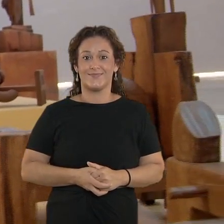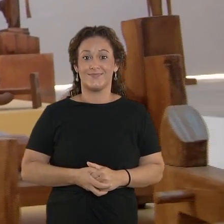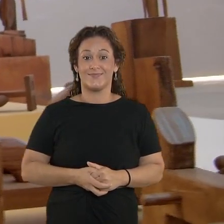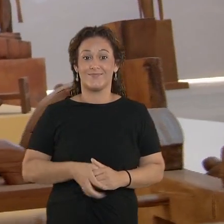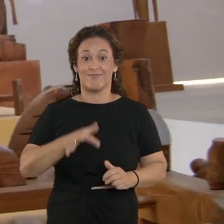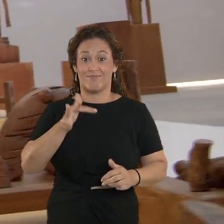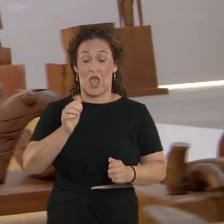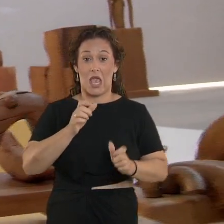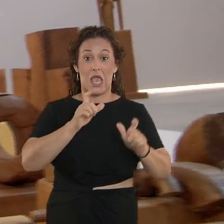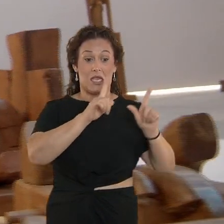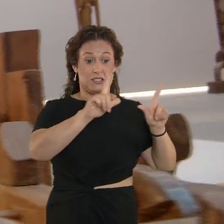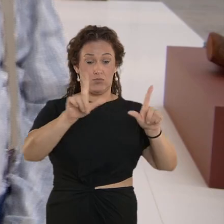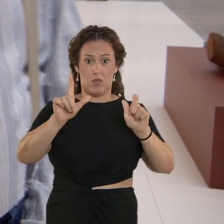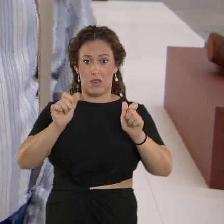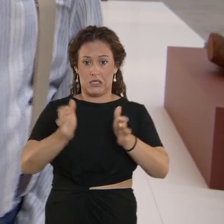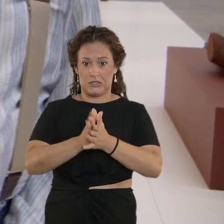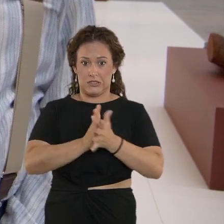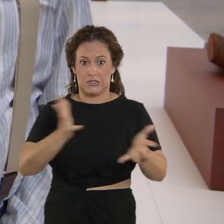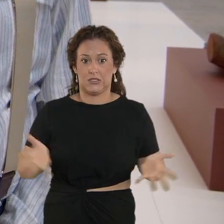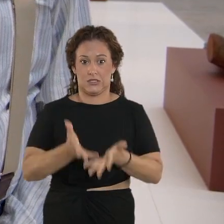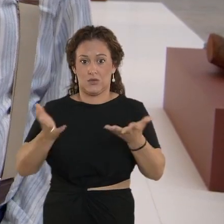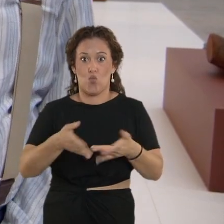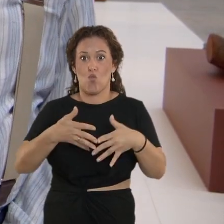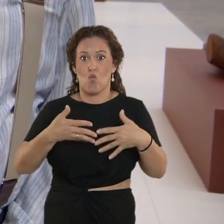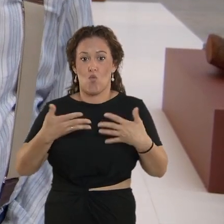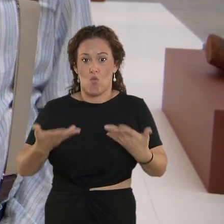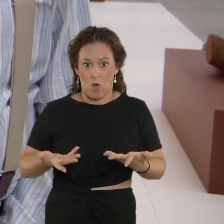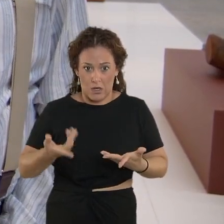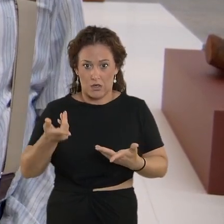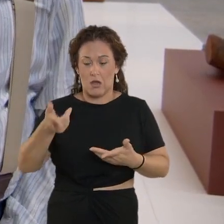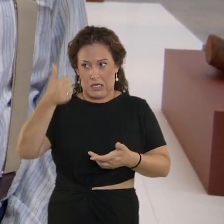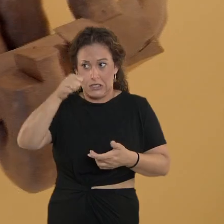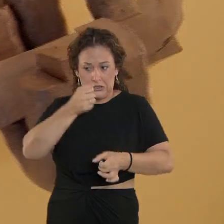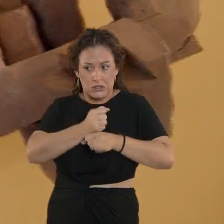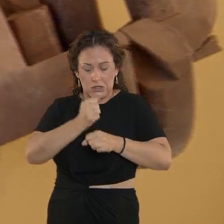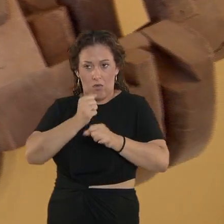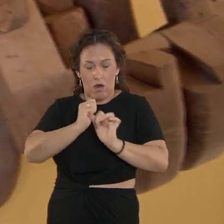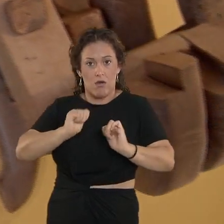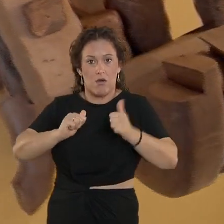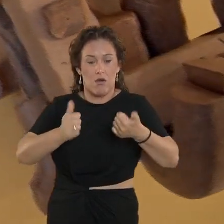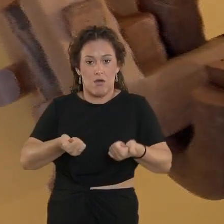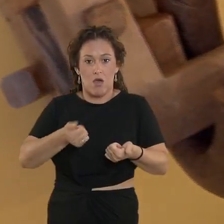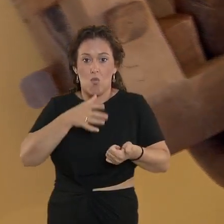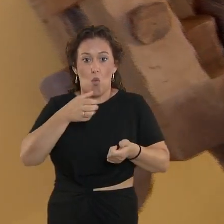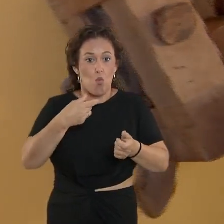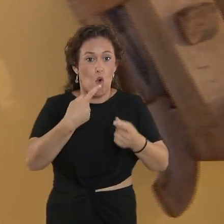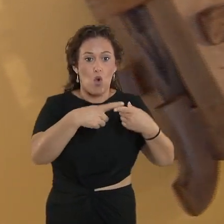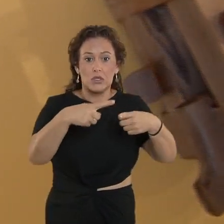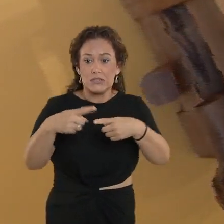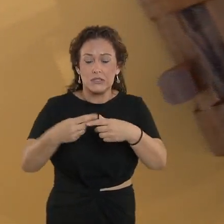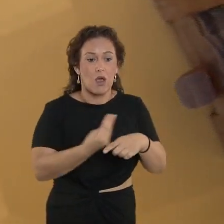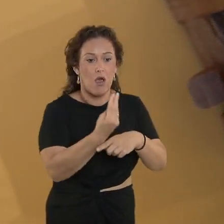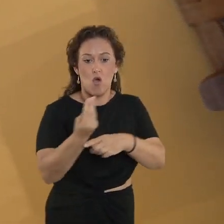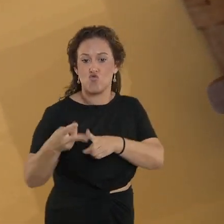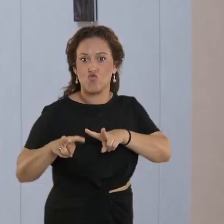El estímulo de la exposición en La Mutua provocó que se pusiera a trabajar. Es obra que prácticamente no